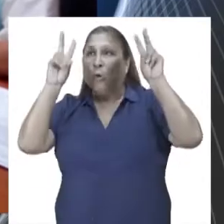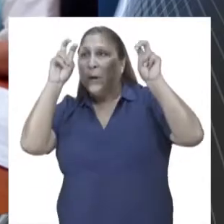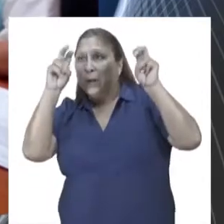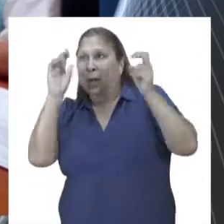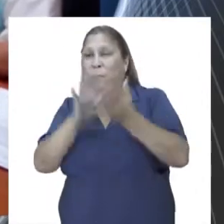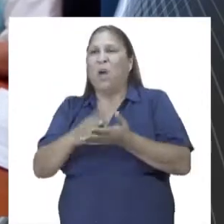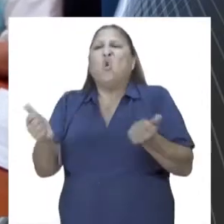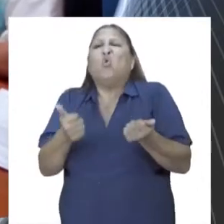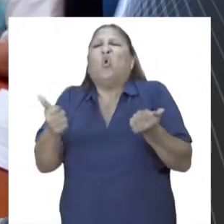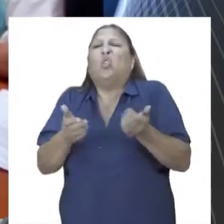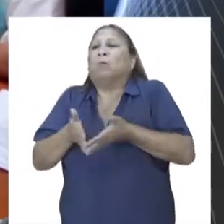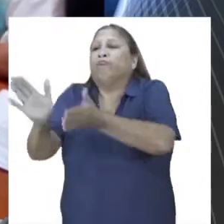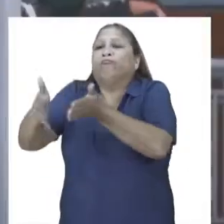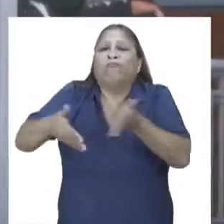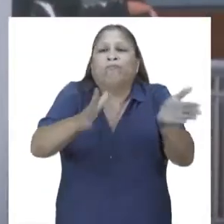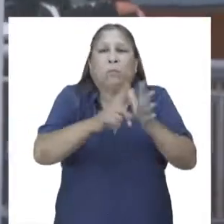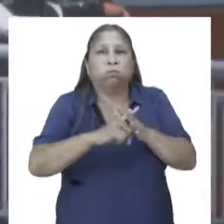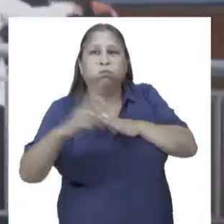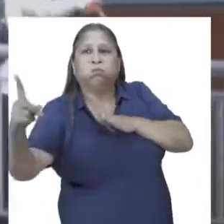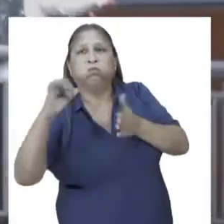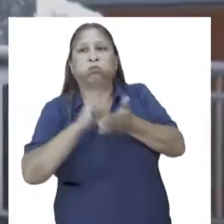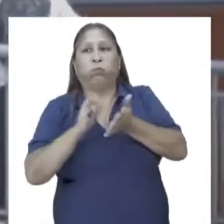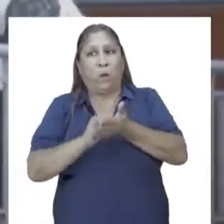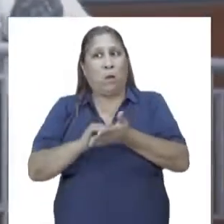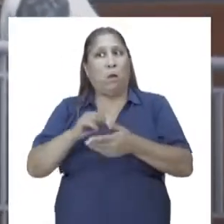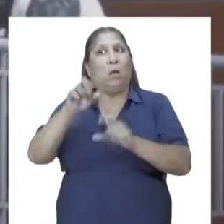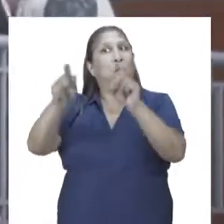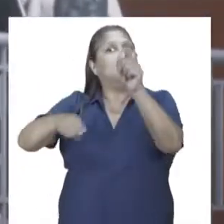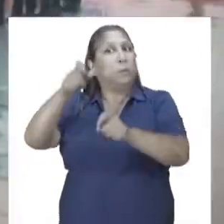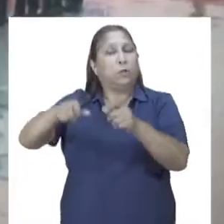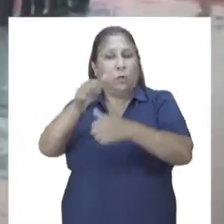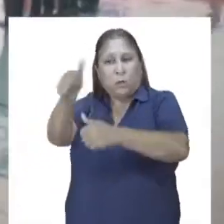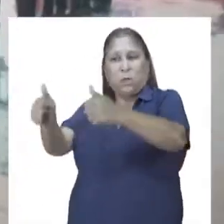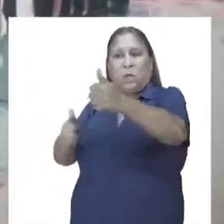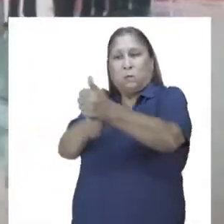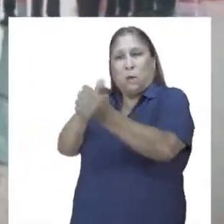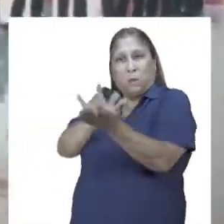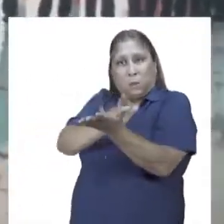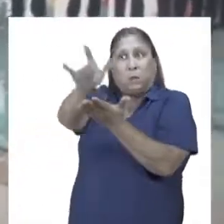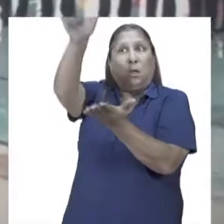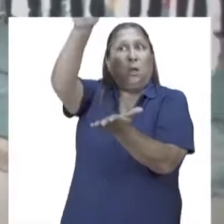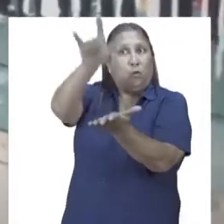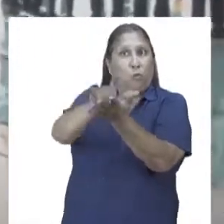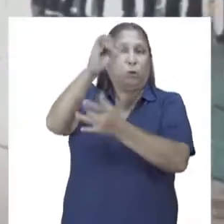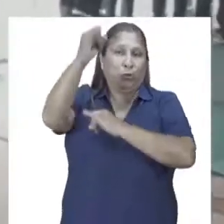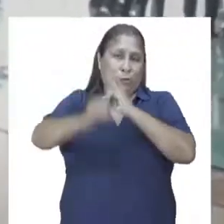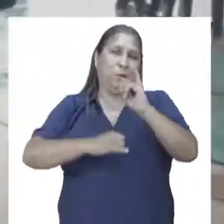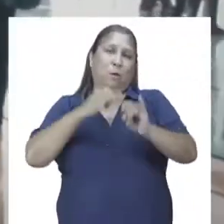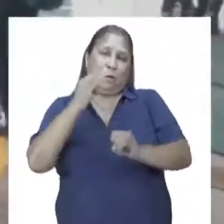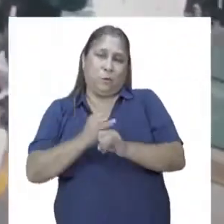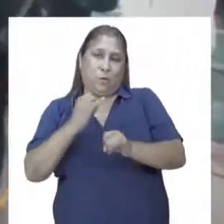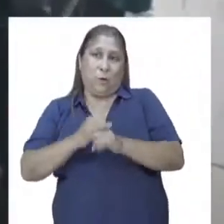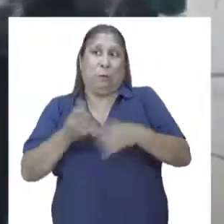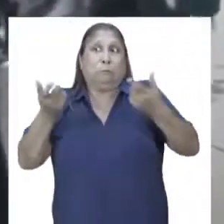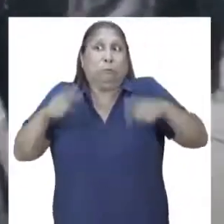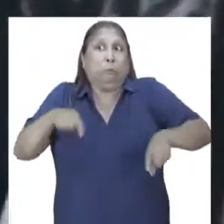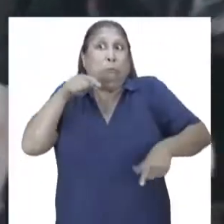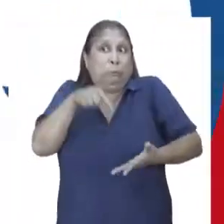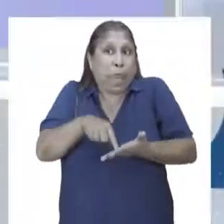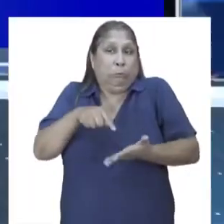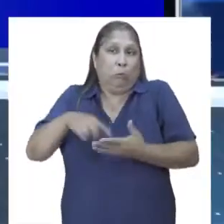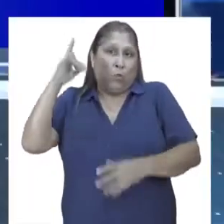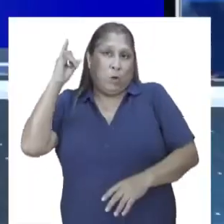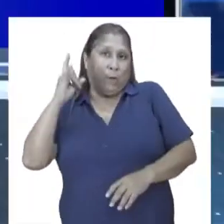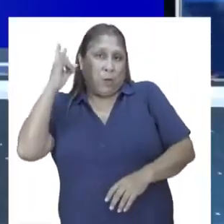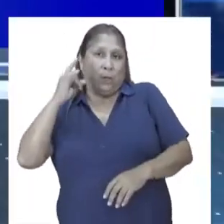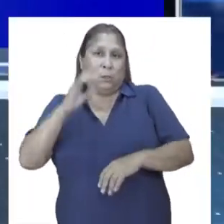vías de evacuación a implementar a favor de la población asentada a espaldas del Aeropuerto Internacional, Jorge Chávez, en un caso de emergencia.